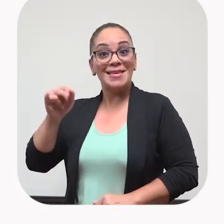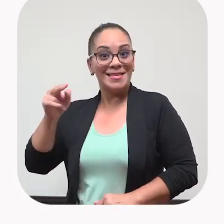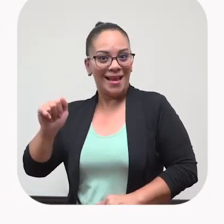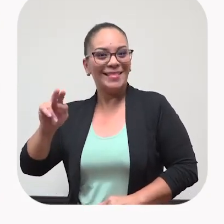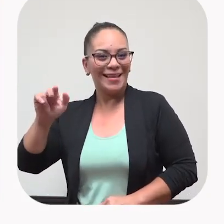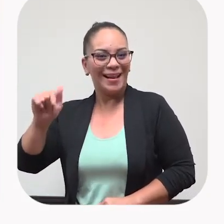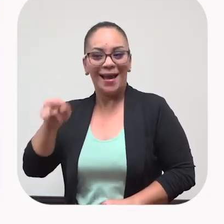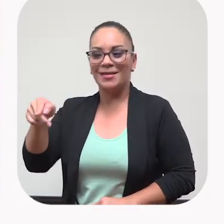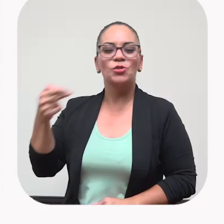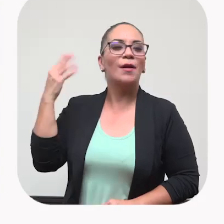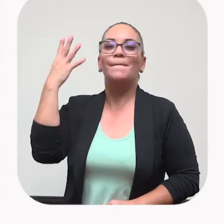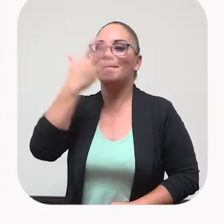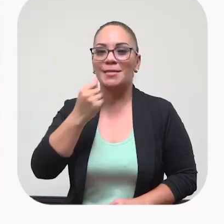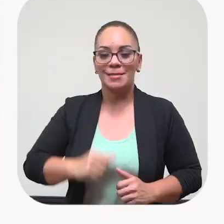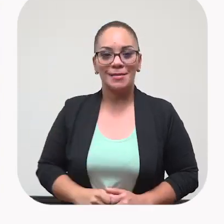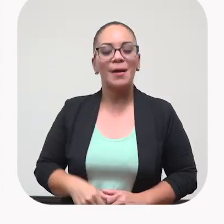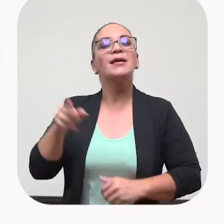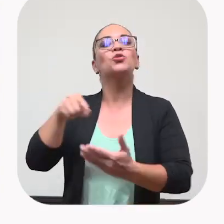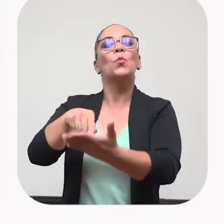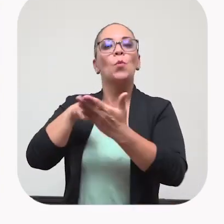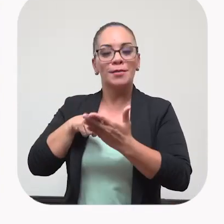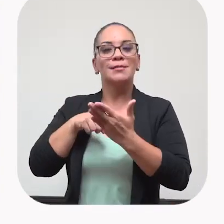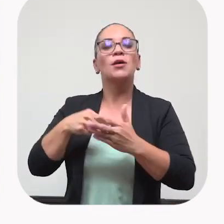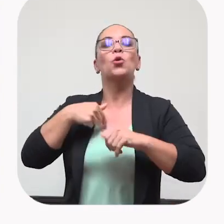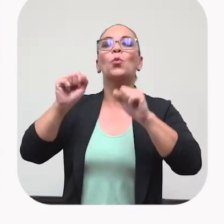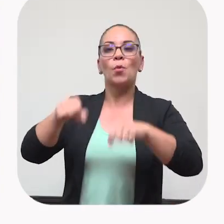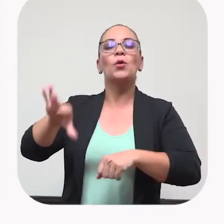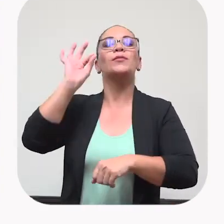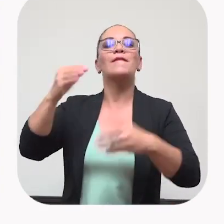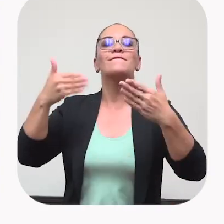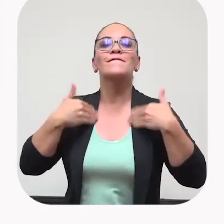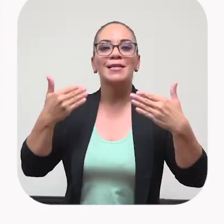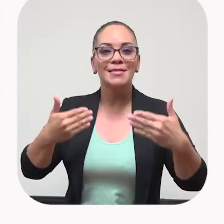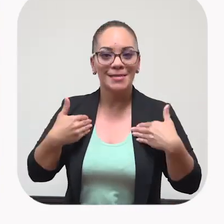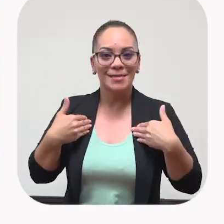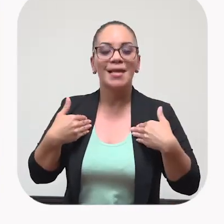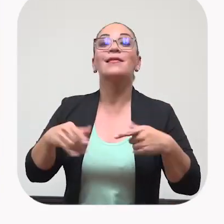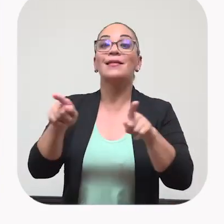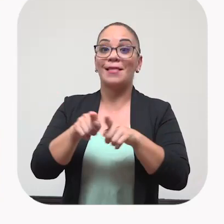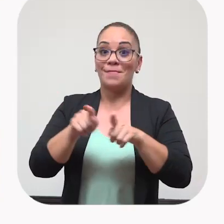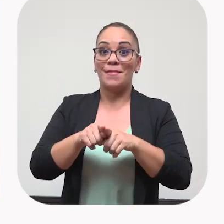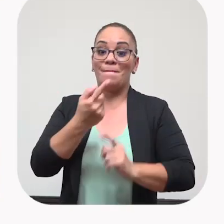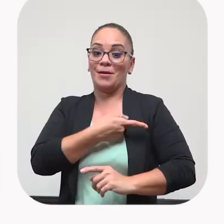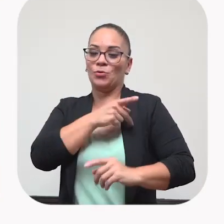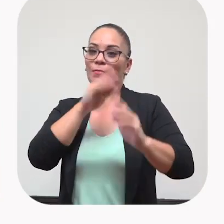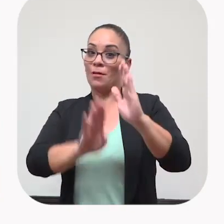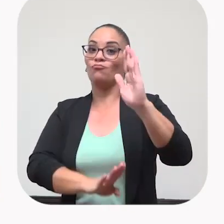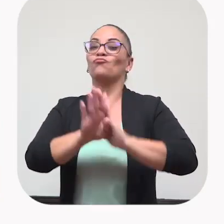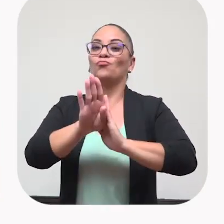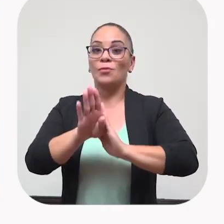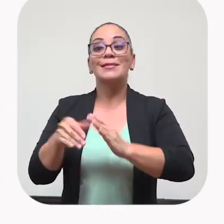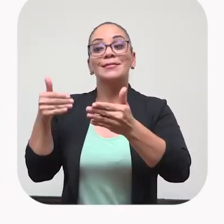tiene una historia bellísima, que demuestra que uno puede encontrar la felicidad y la realización personal